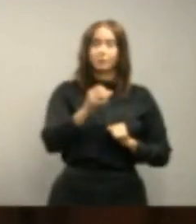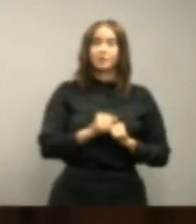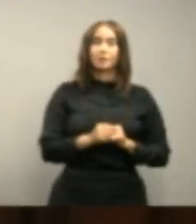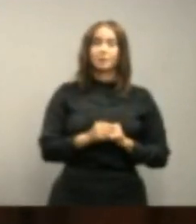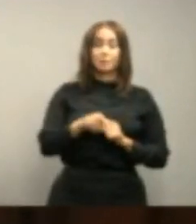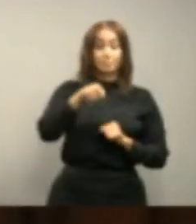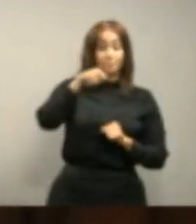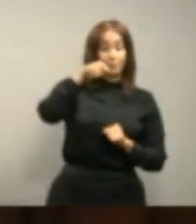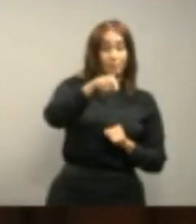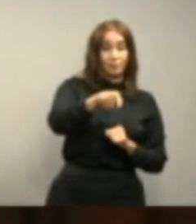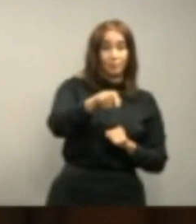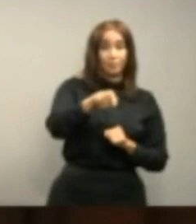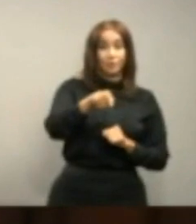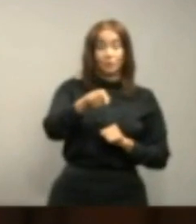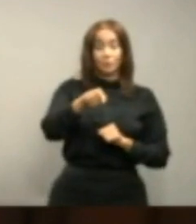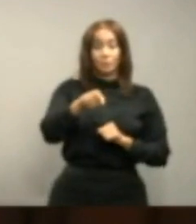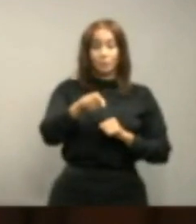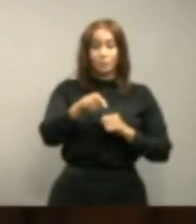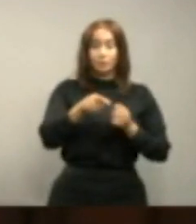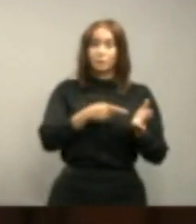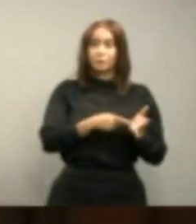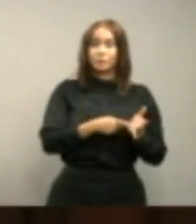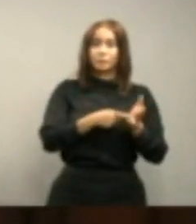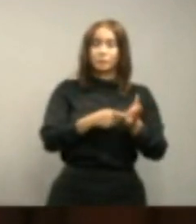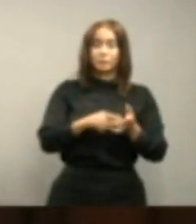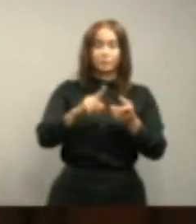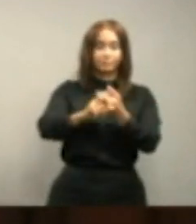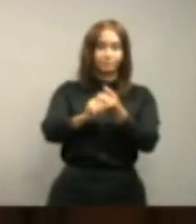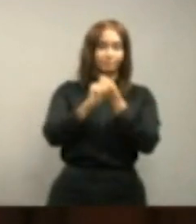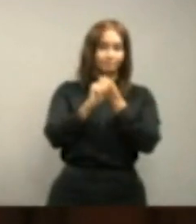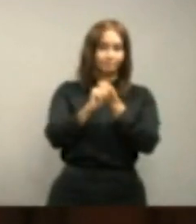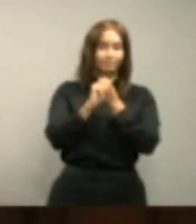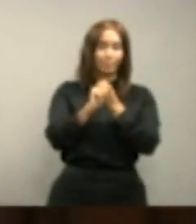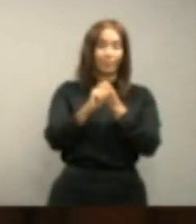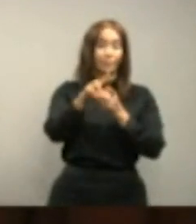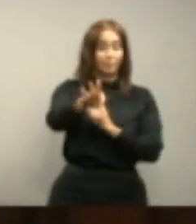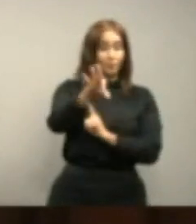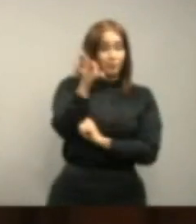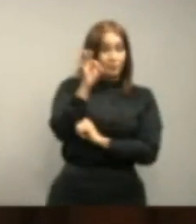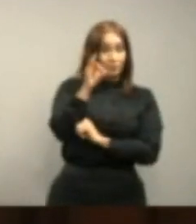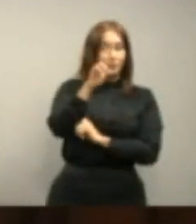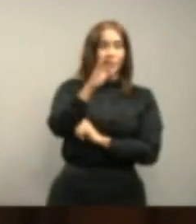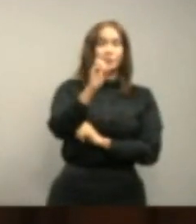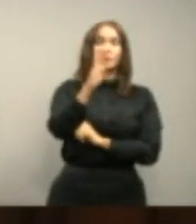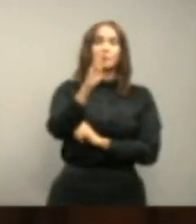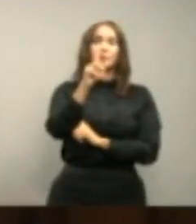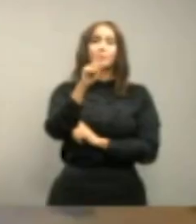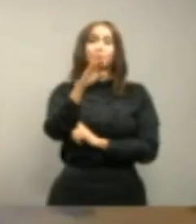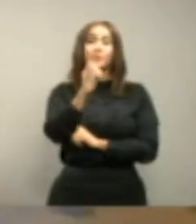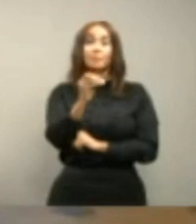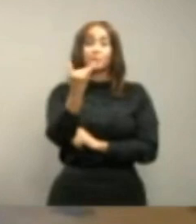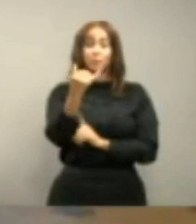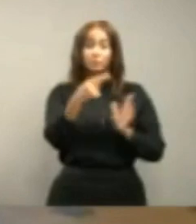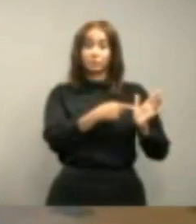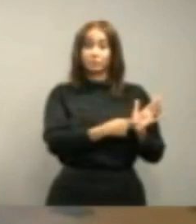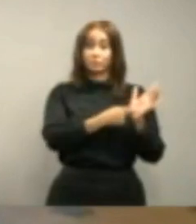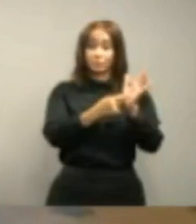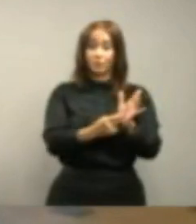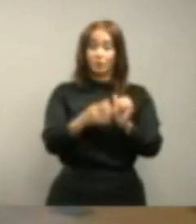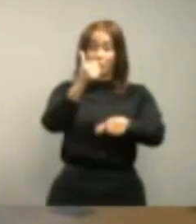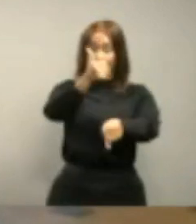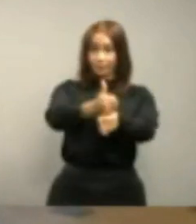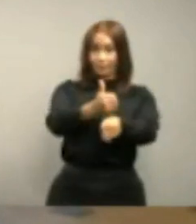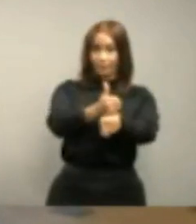encomendado la tarea al amigo don Roberto José Santana, a quien hoy mismo hemos nombrado